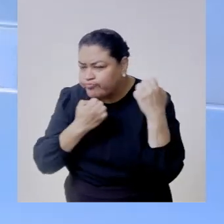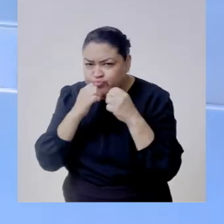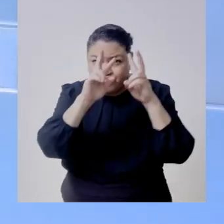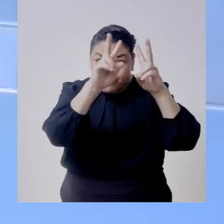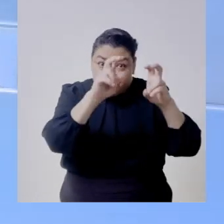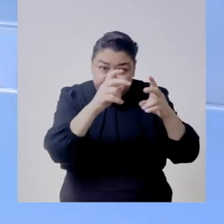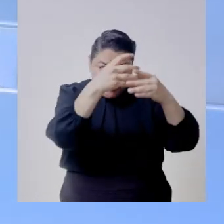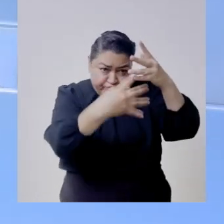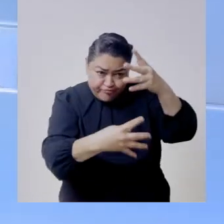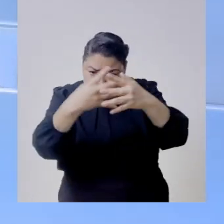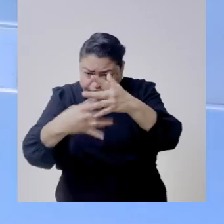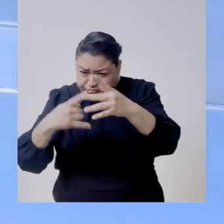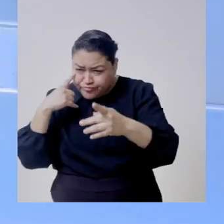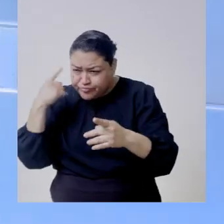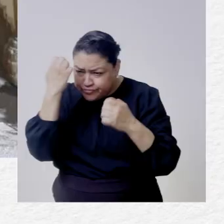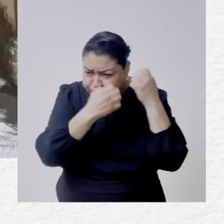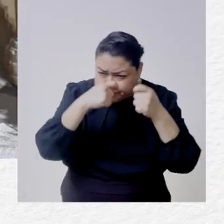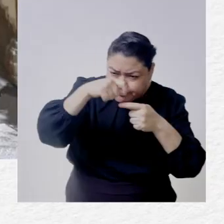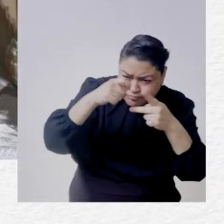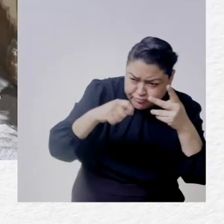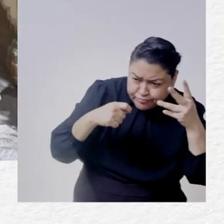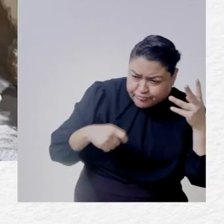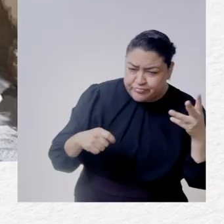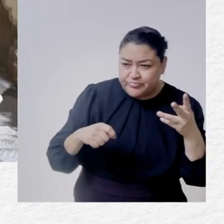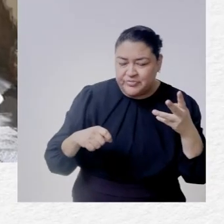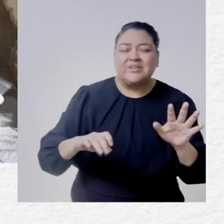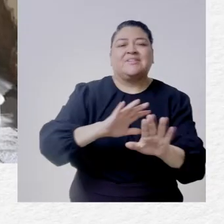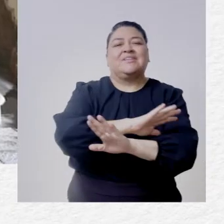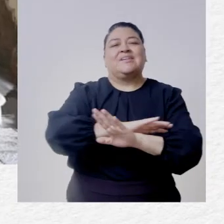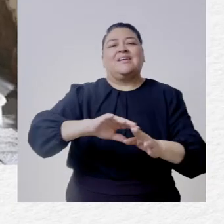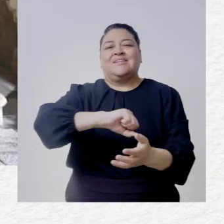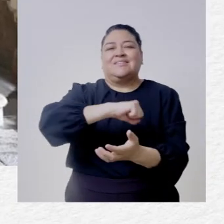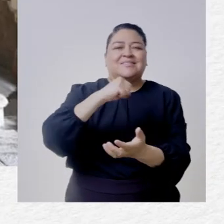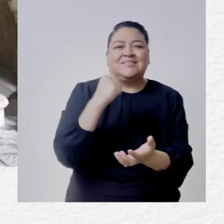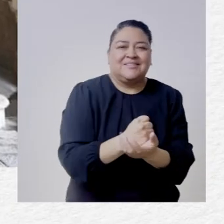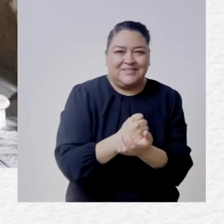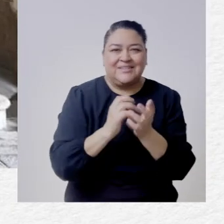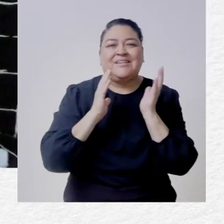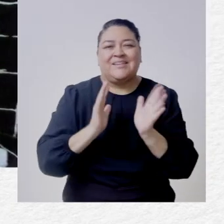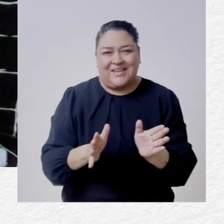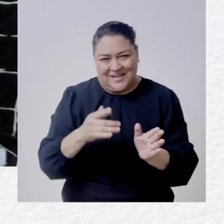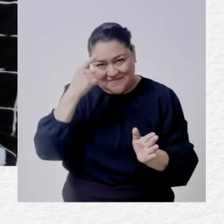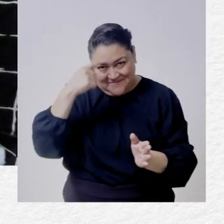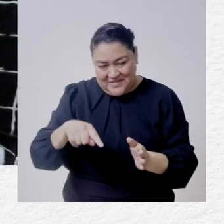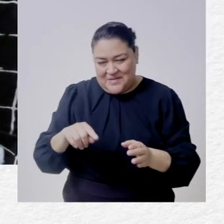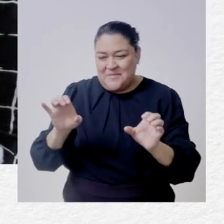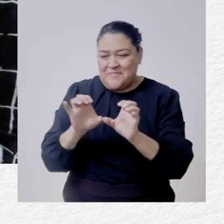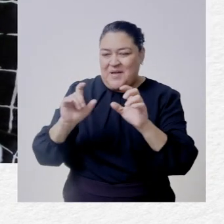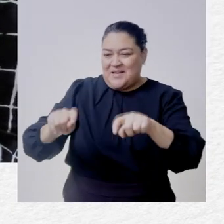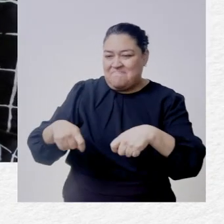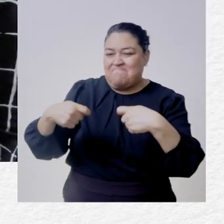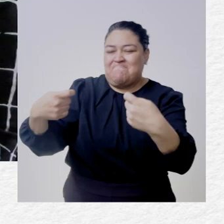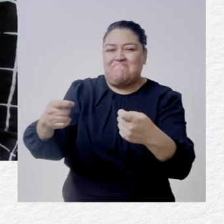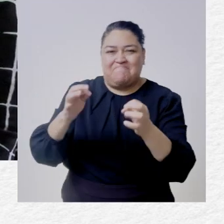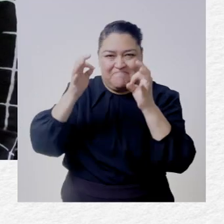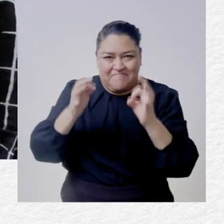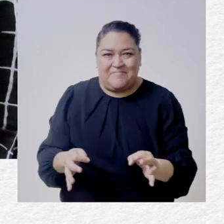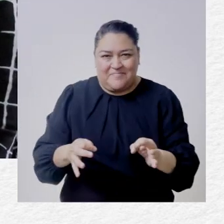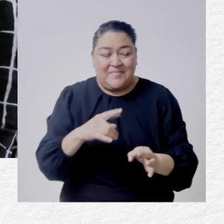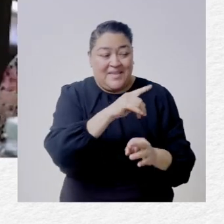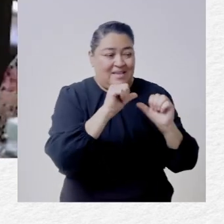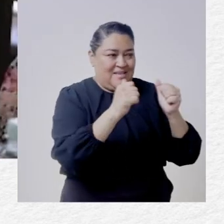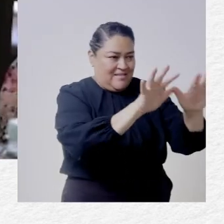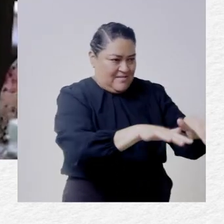todo lo que estaba para la evaluación y bueno pues fue parte del proceso para terminar con la aprobación de la